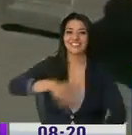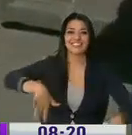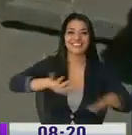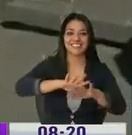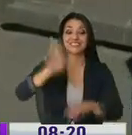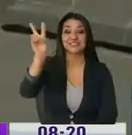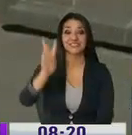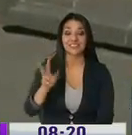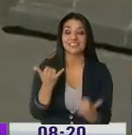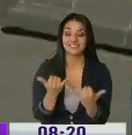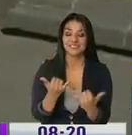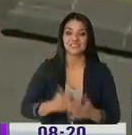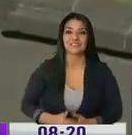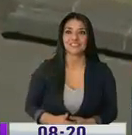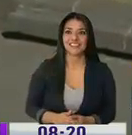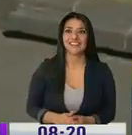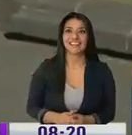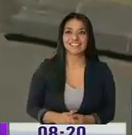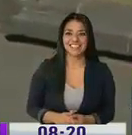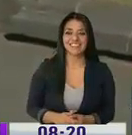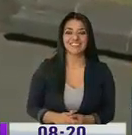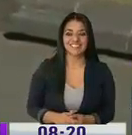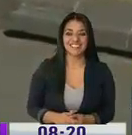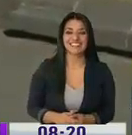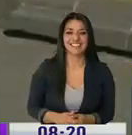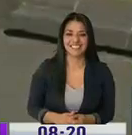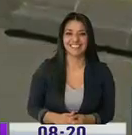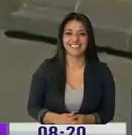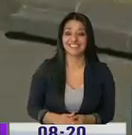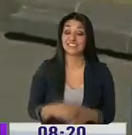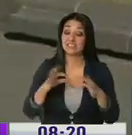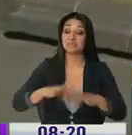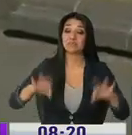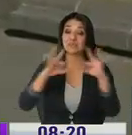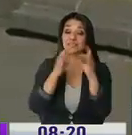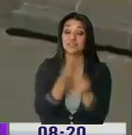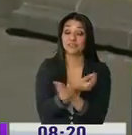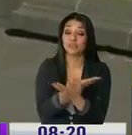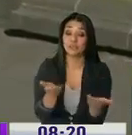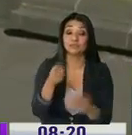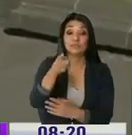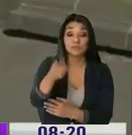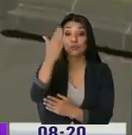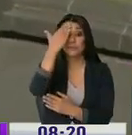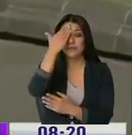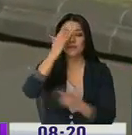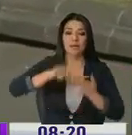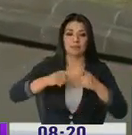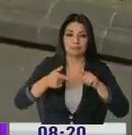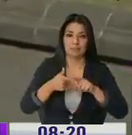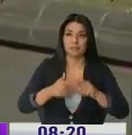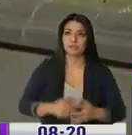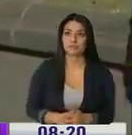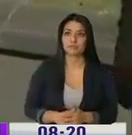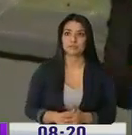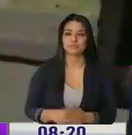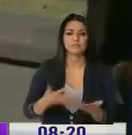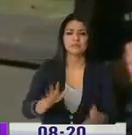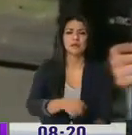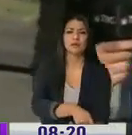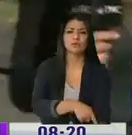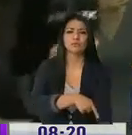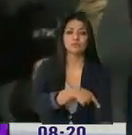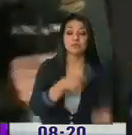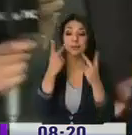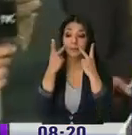del viernes de hoy. Y precisamente para darles información importante. Yo creo que usted, amigo televidente, y nosotros, pues, estamos acostumbrados a